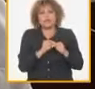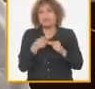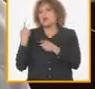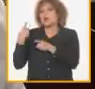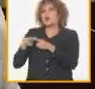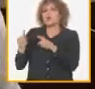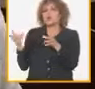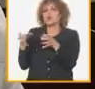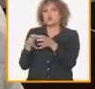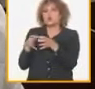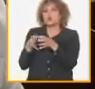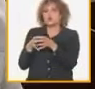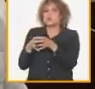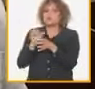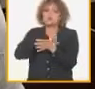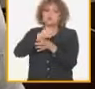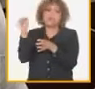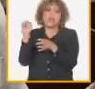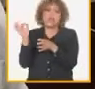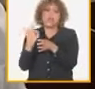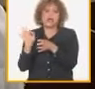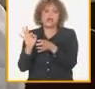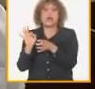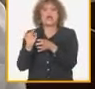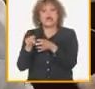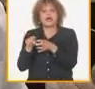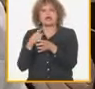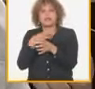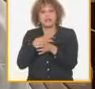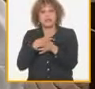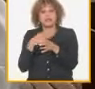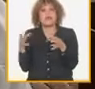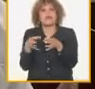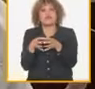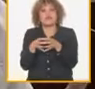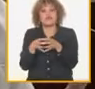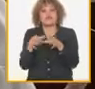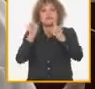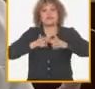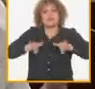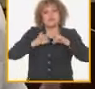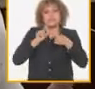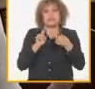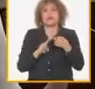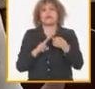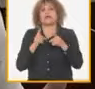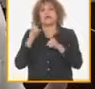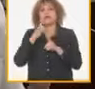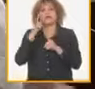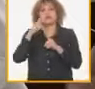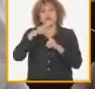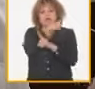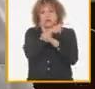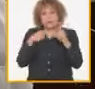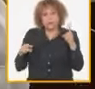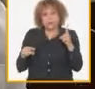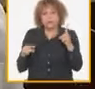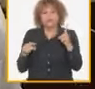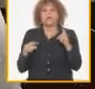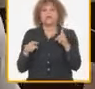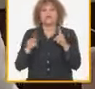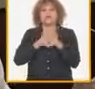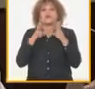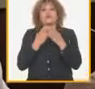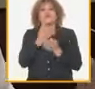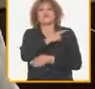tenemos un número importante que no logra bueno si tenemos todo ese potencial tenemos las universidades tenemos nuestros politécnicos entonces tenemos todos